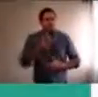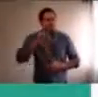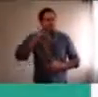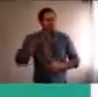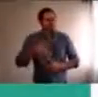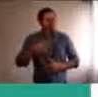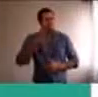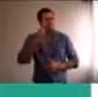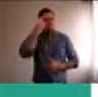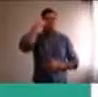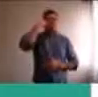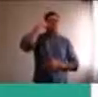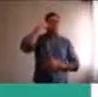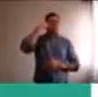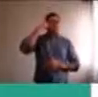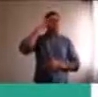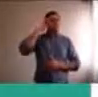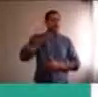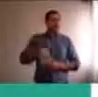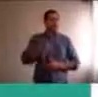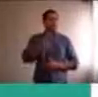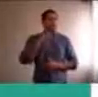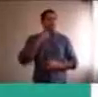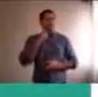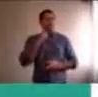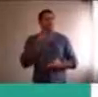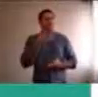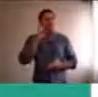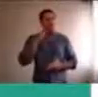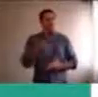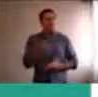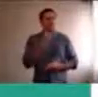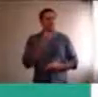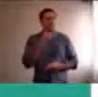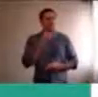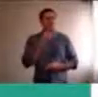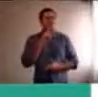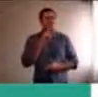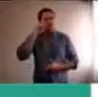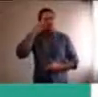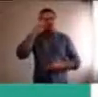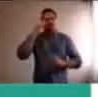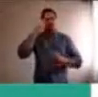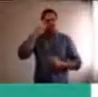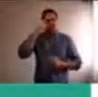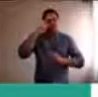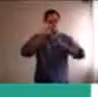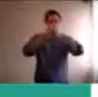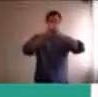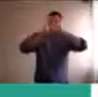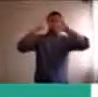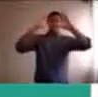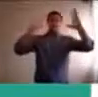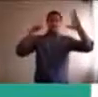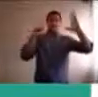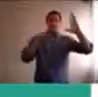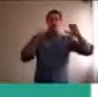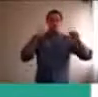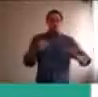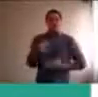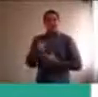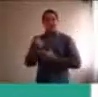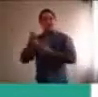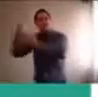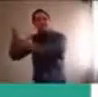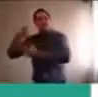significado, que tiene esto, y tienen, casi como un pensamiento, mágico, que ellos pueden ayudarnos, y se empiezan, a hacer cargo, de